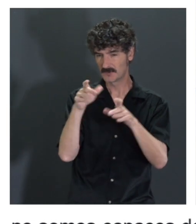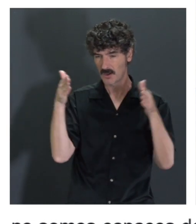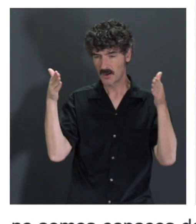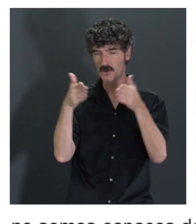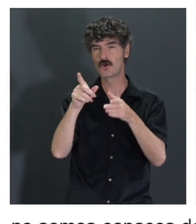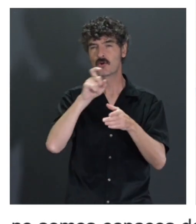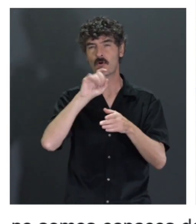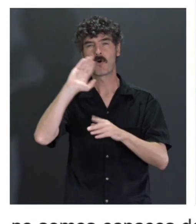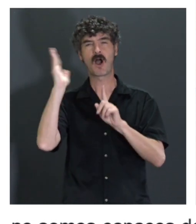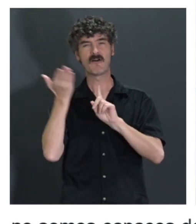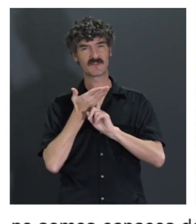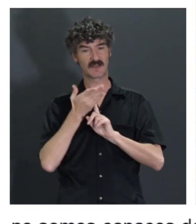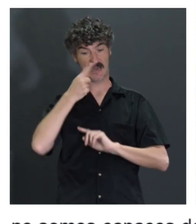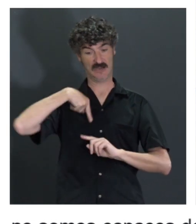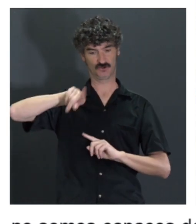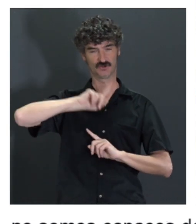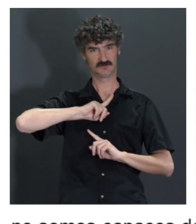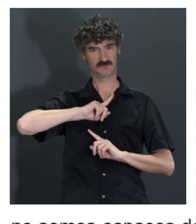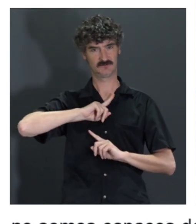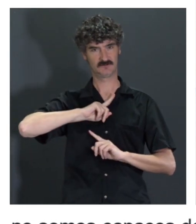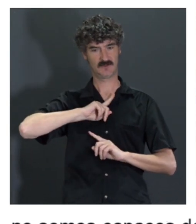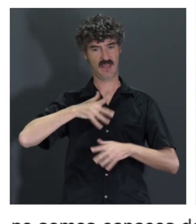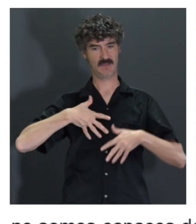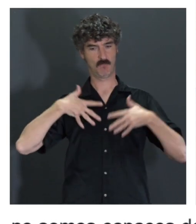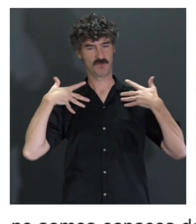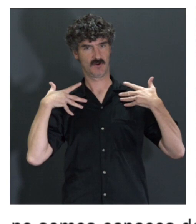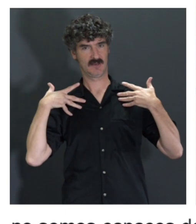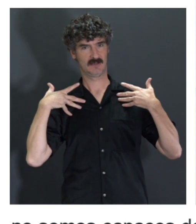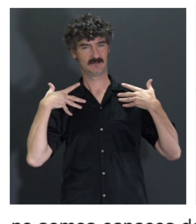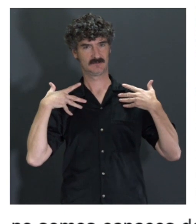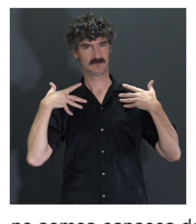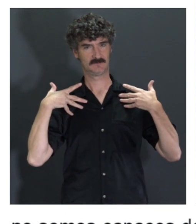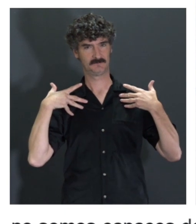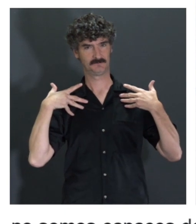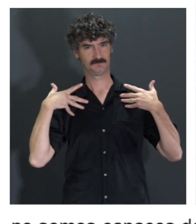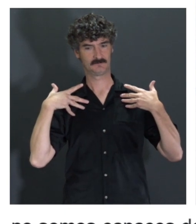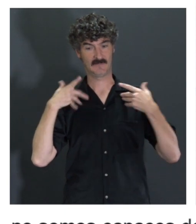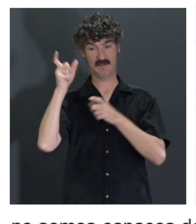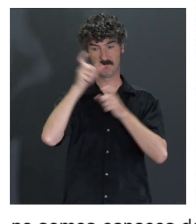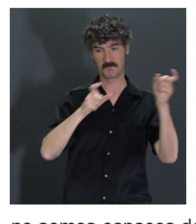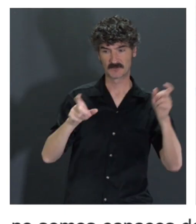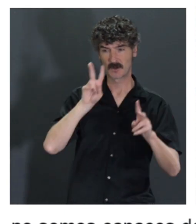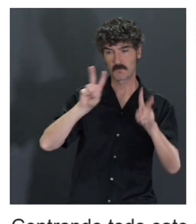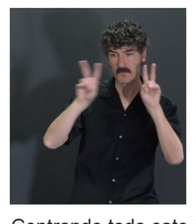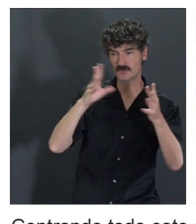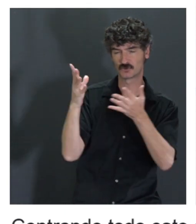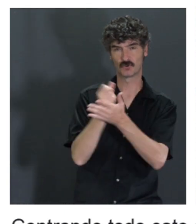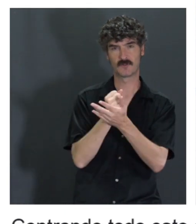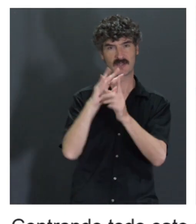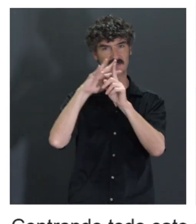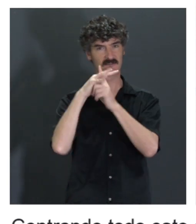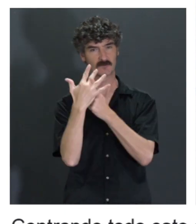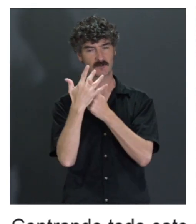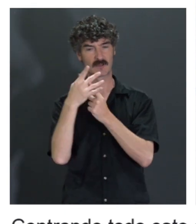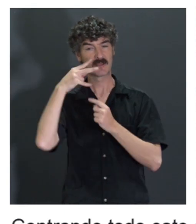cómo nos va a afectar a nivel emocional, a nivel de que la gente vaya viendo todo esto, la